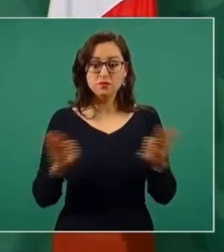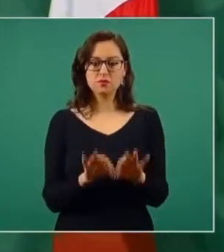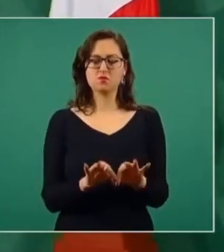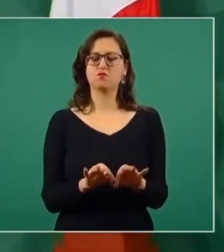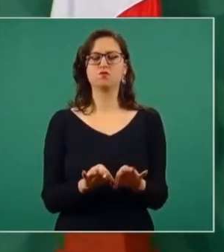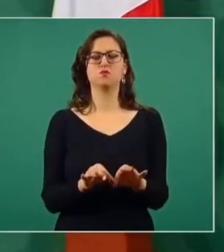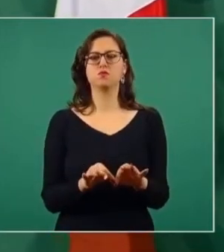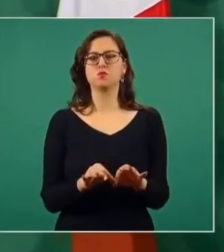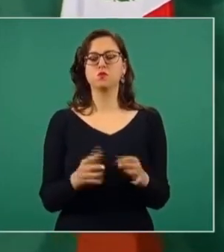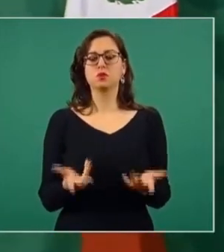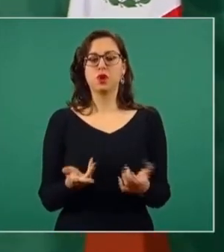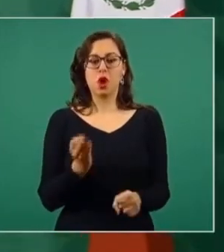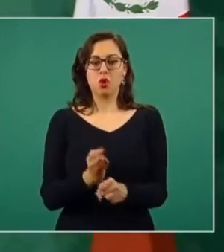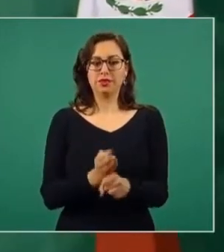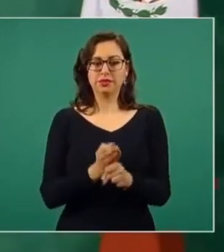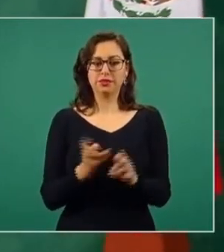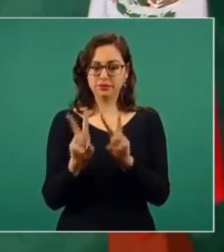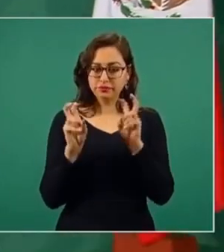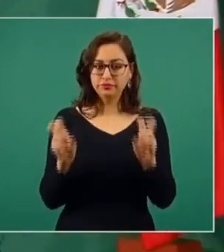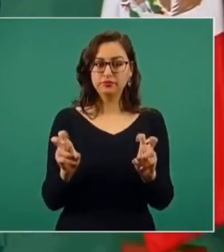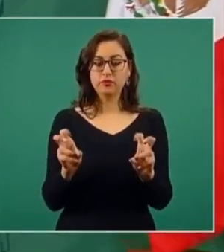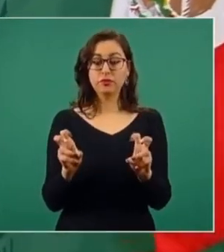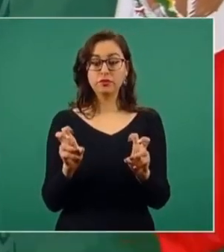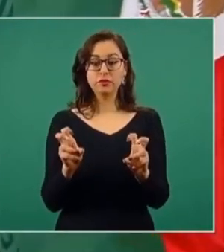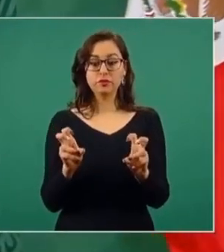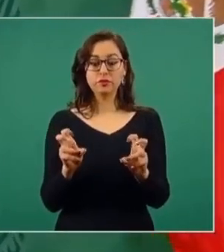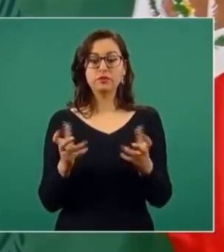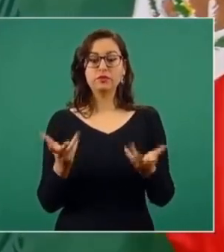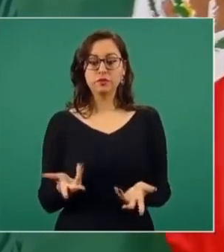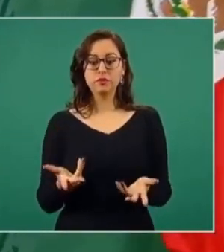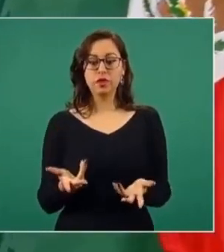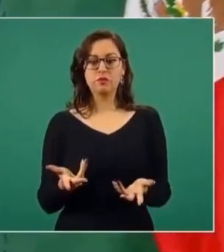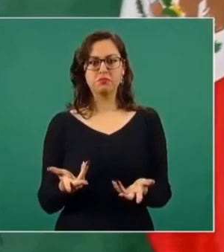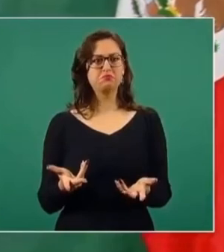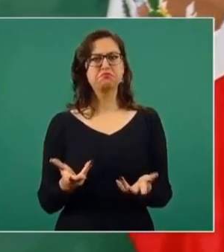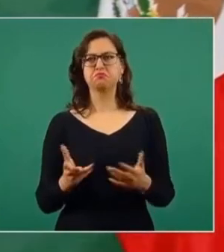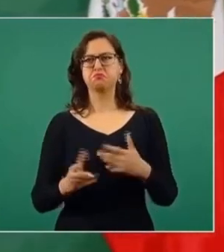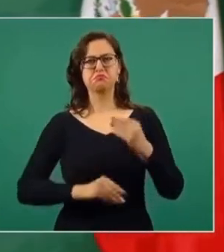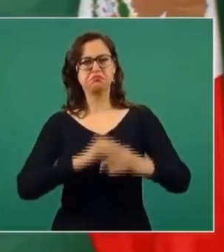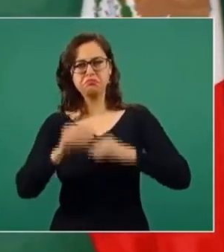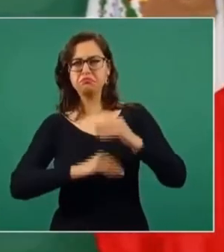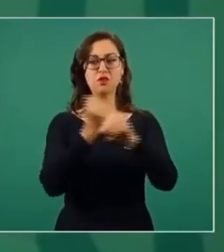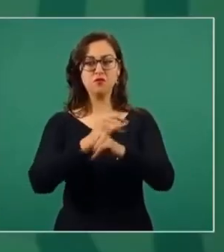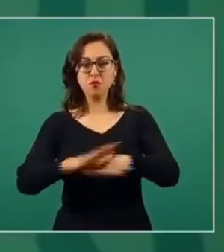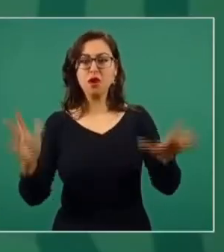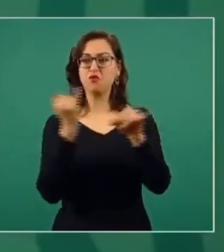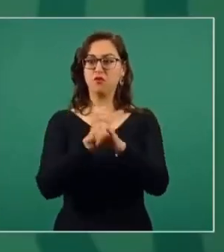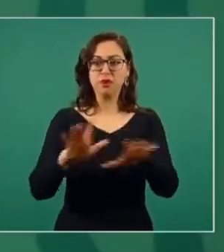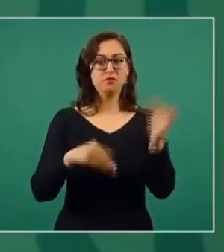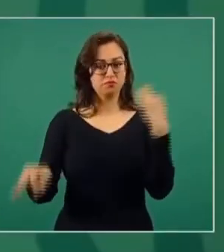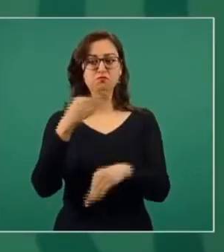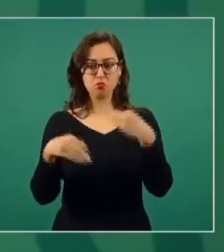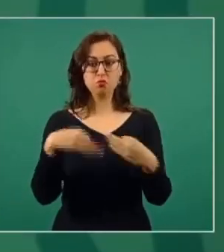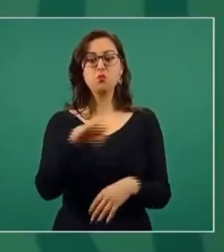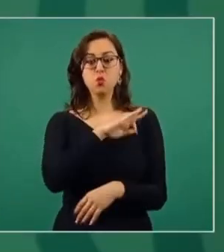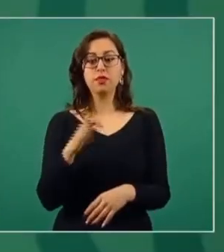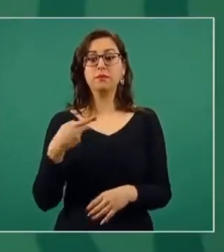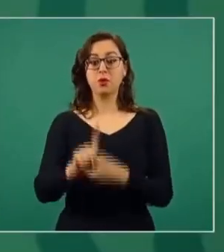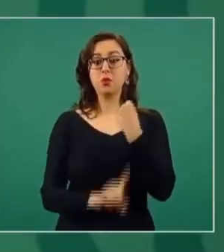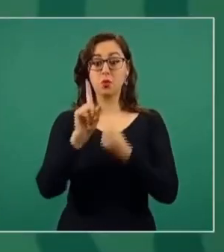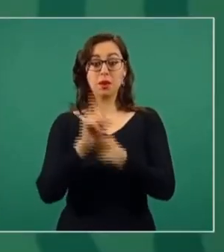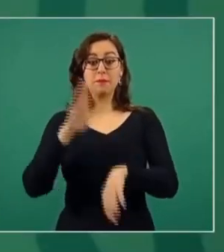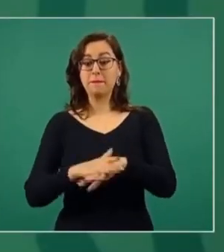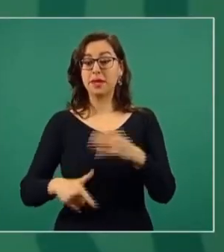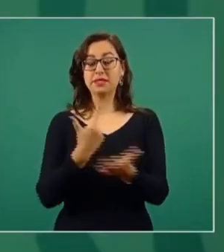de este asunto que estamos tratando, podemos argumentar todo, informar todo. El problema de fondo es que el